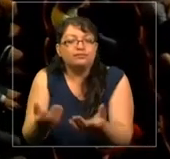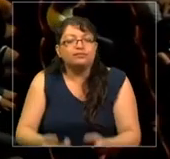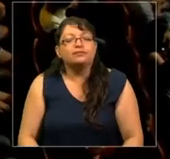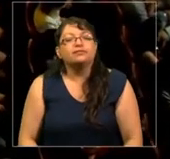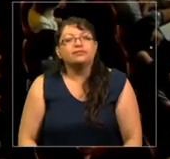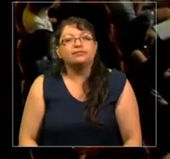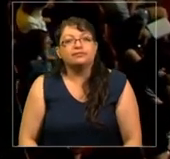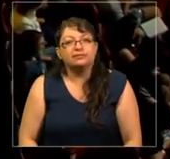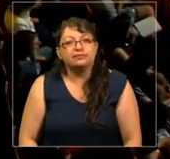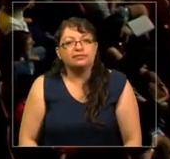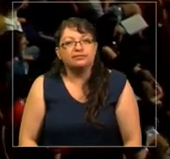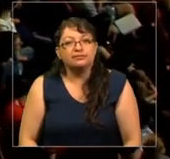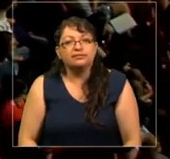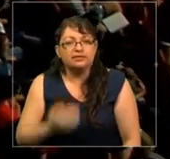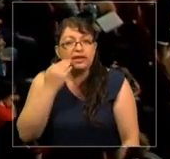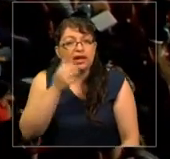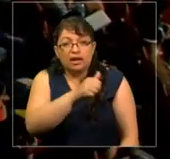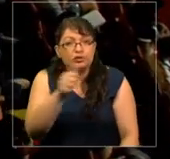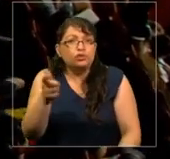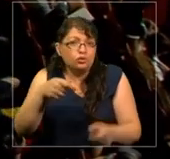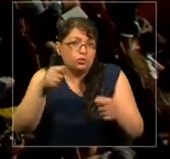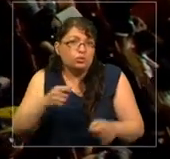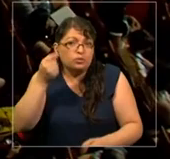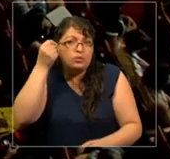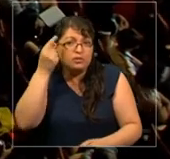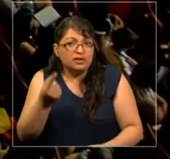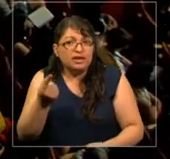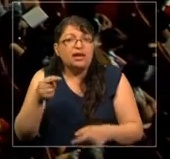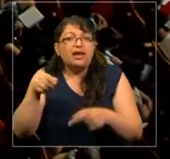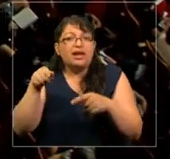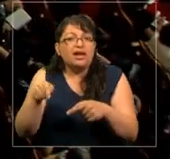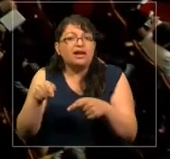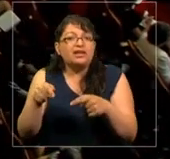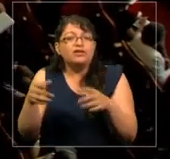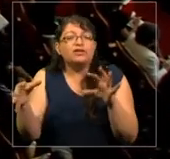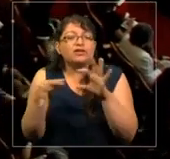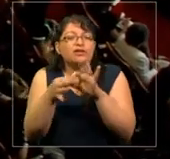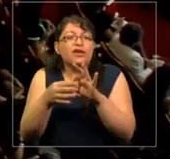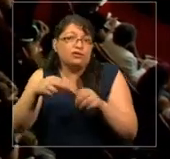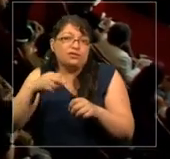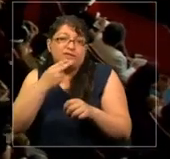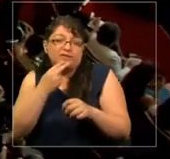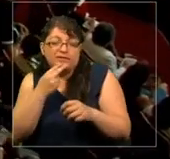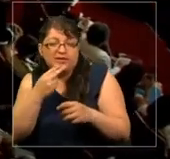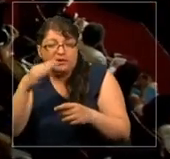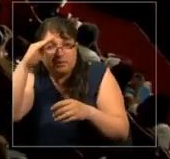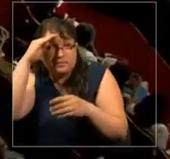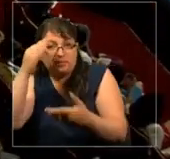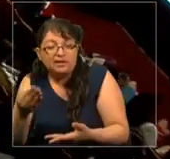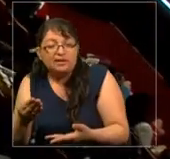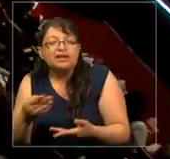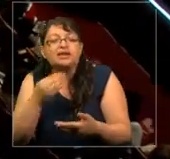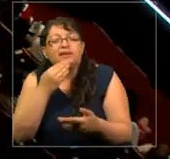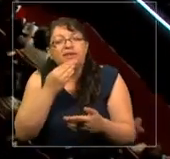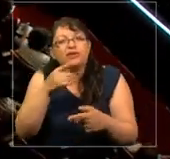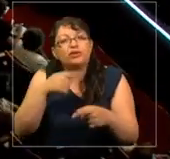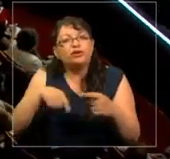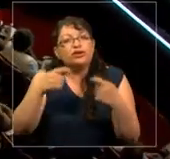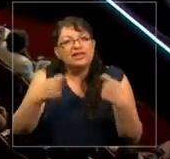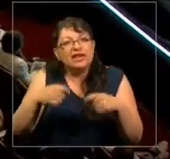casi todos podemos interpretar esto en base a nuestras propias experiencias. Y aún así, muchas veces tratamos de